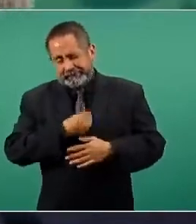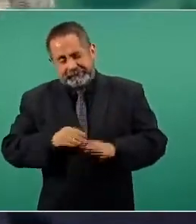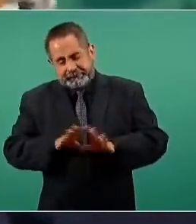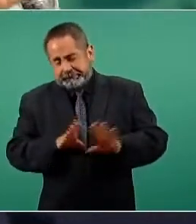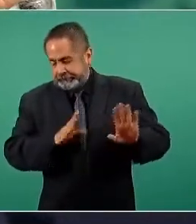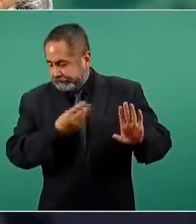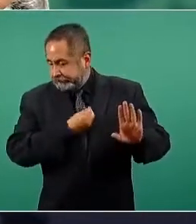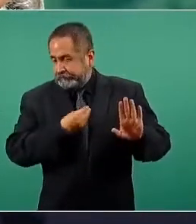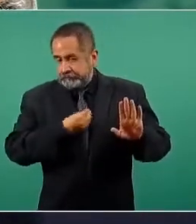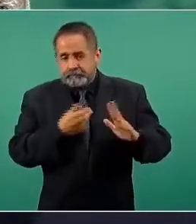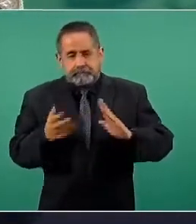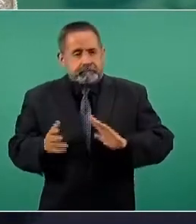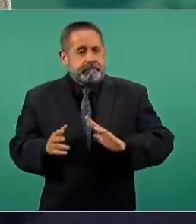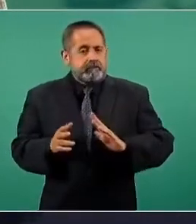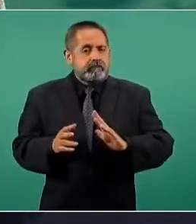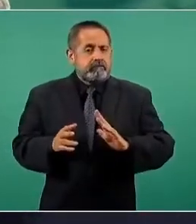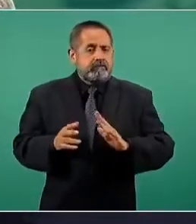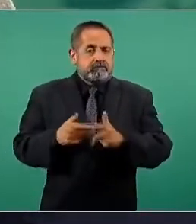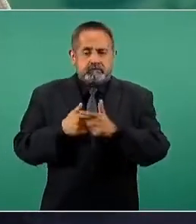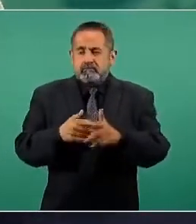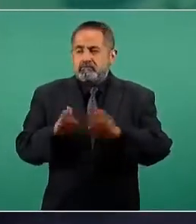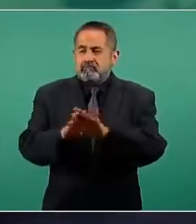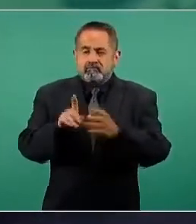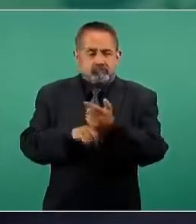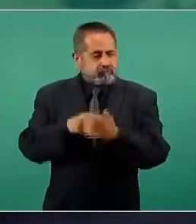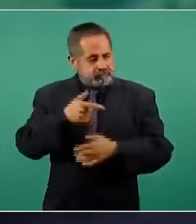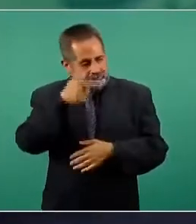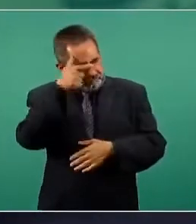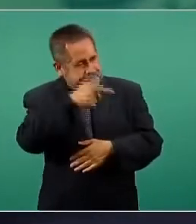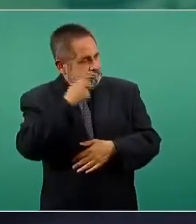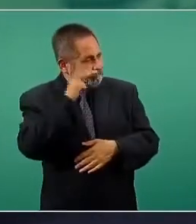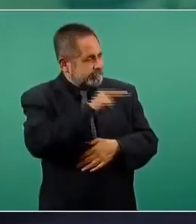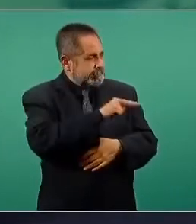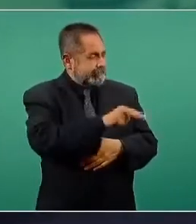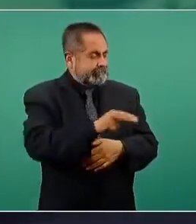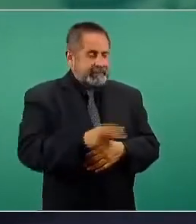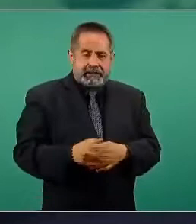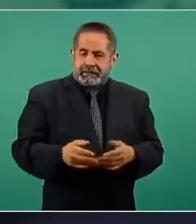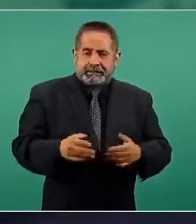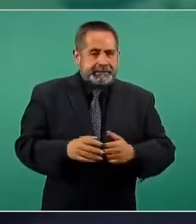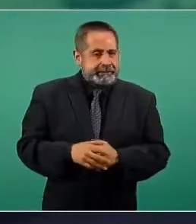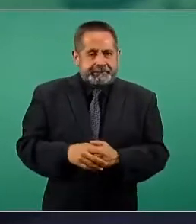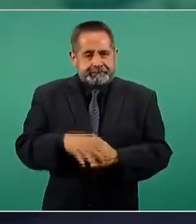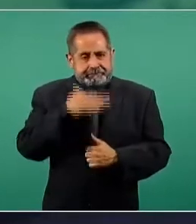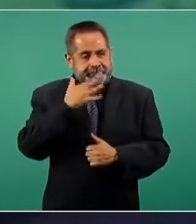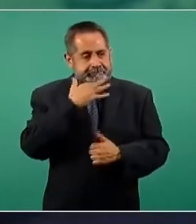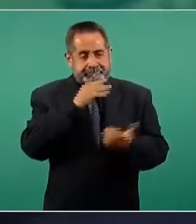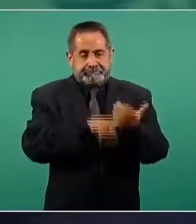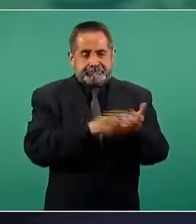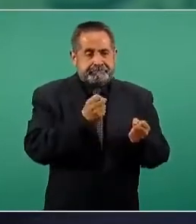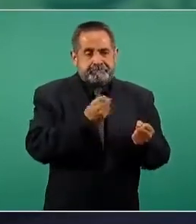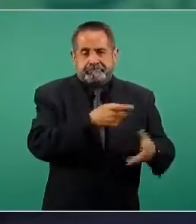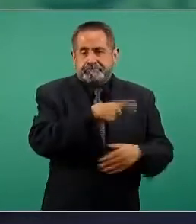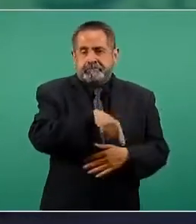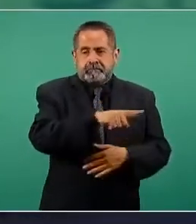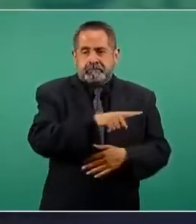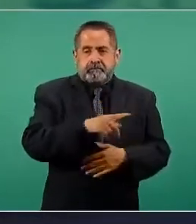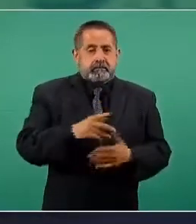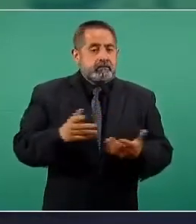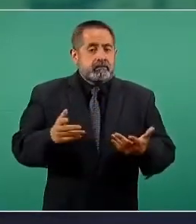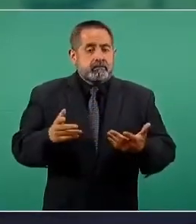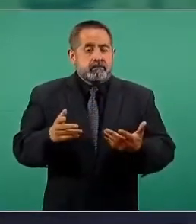se llevan a cabo estas cosas para favorecer